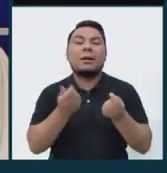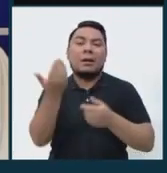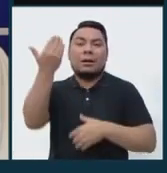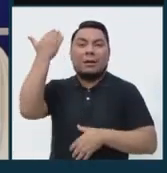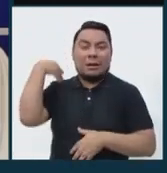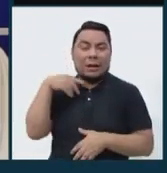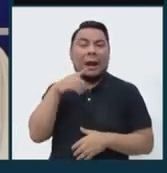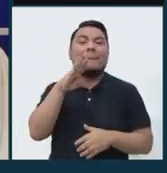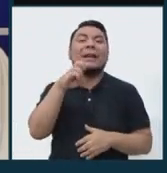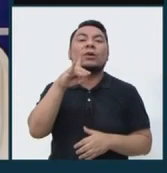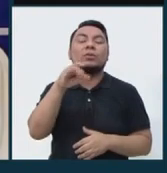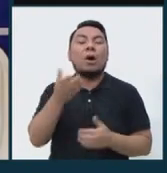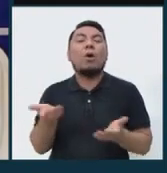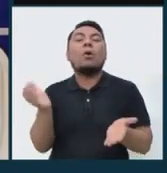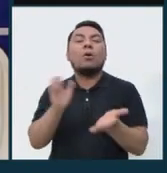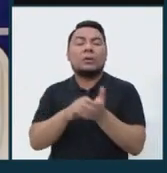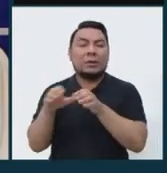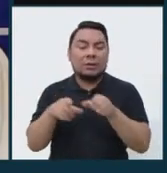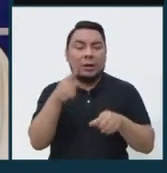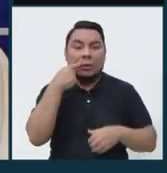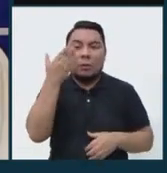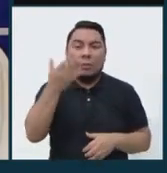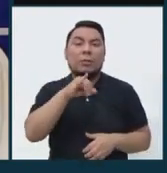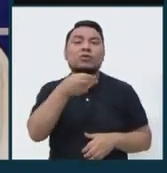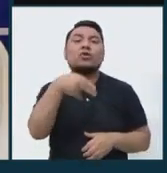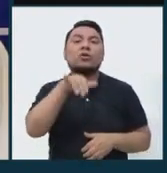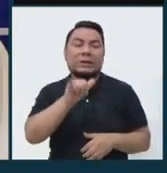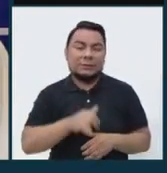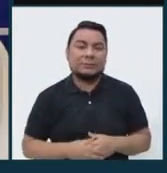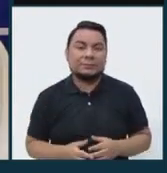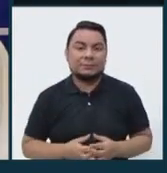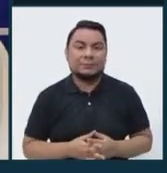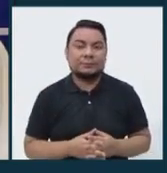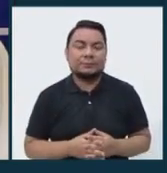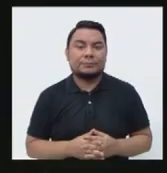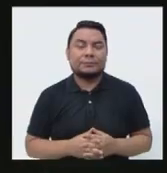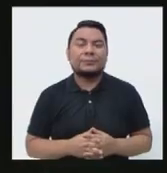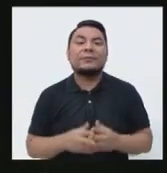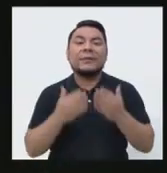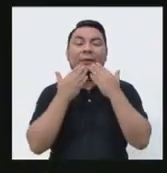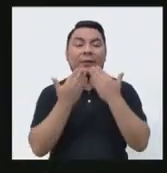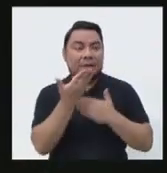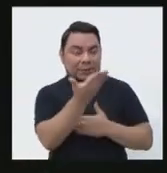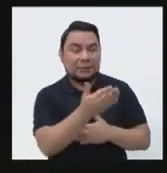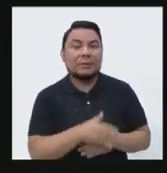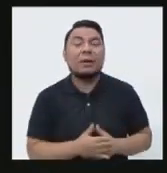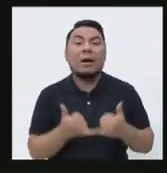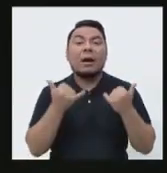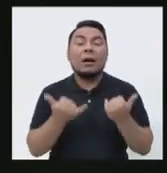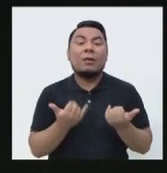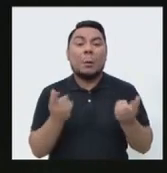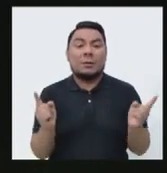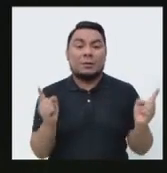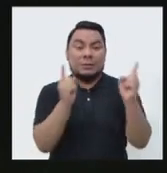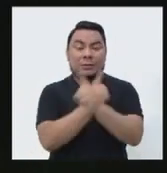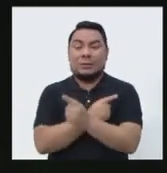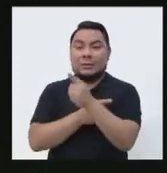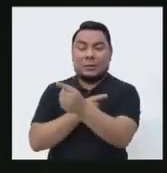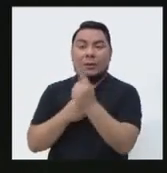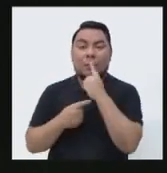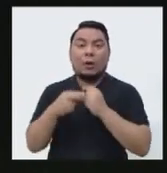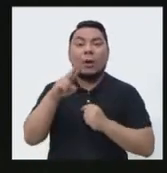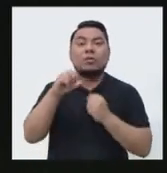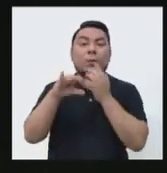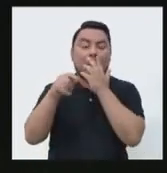Fernando Belagón de Terri. Y lo vamos a volver a hacer con el doctor Johnny Lescano. Bien, gracias al candidato. Y ahora es el turno del candidato